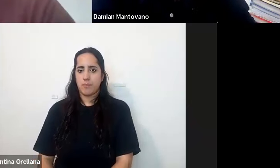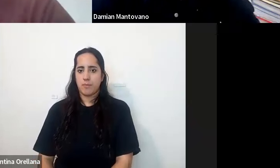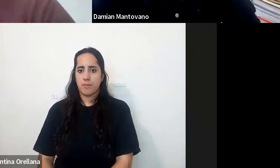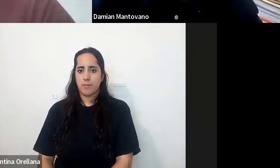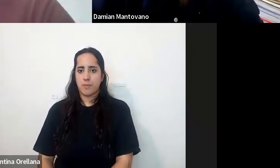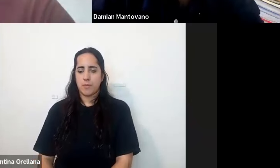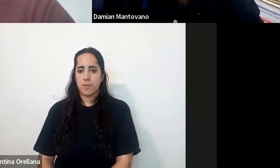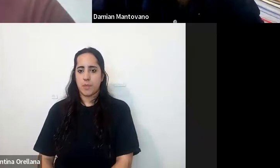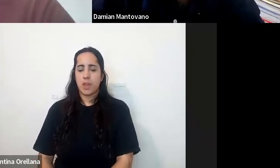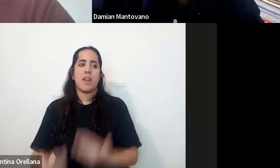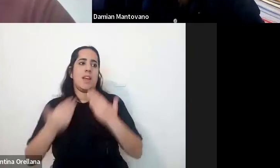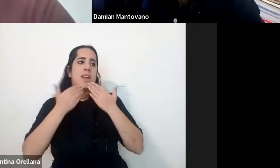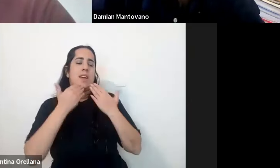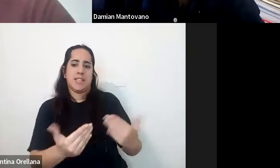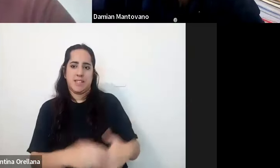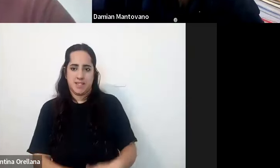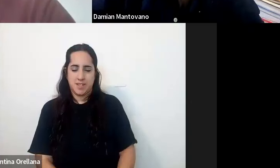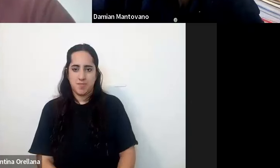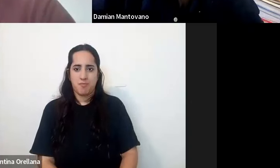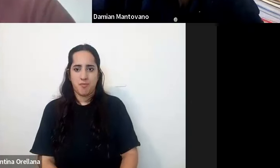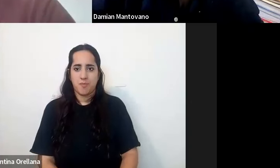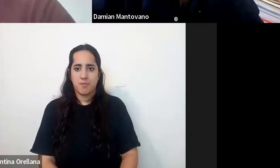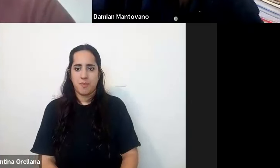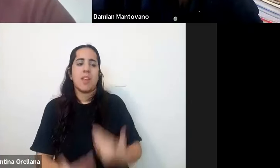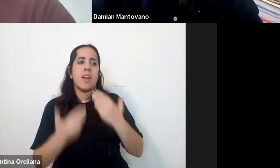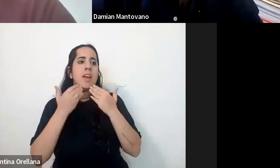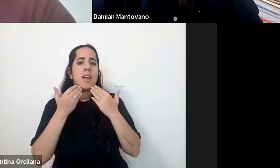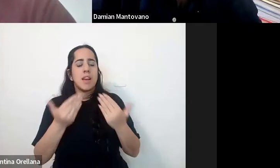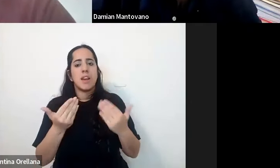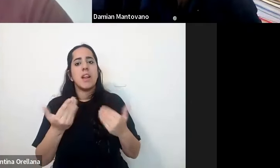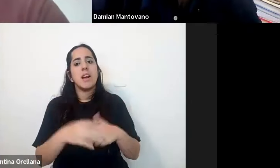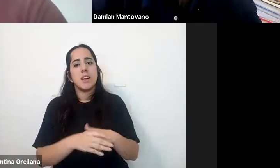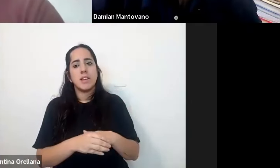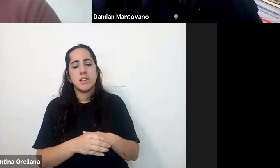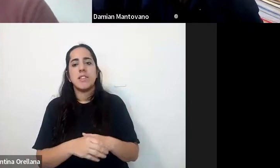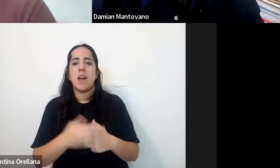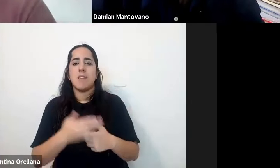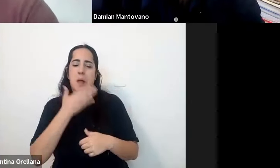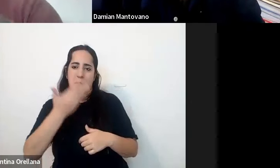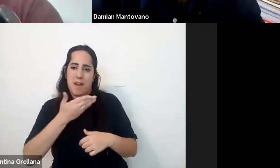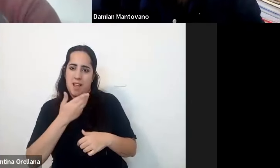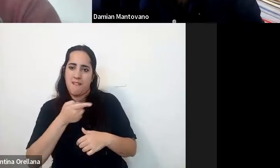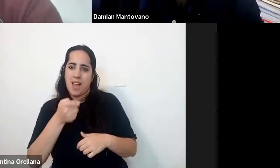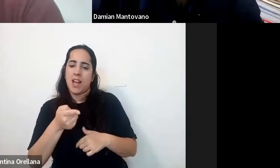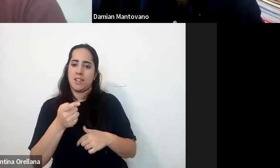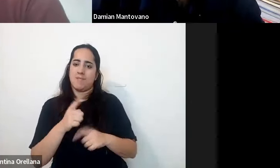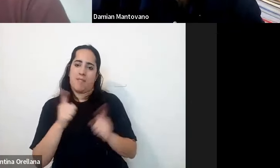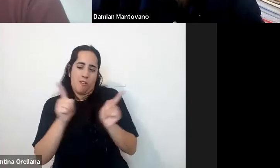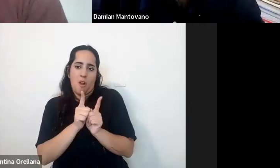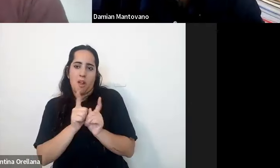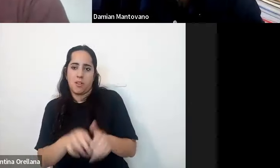bueno gracias por por el cierre Guadalupe por las palabras a modo de síntesis